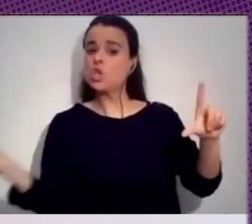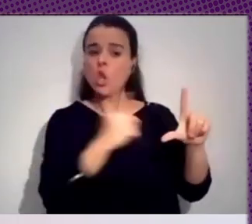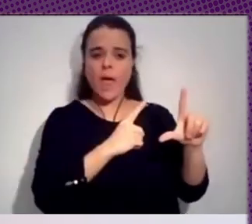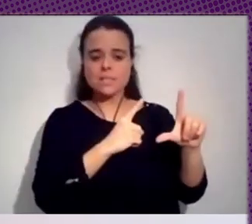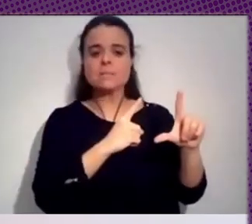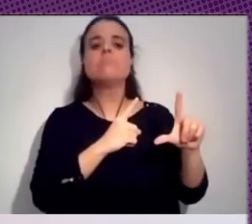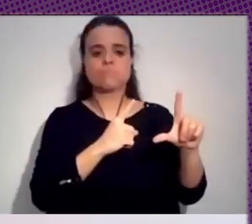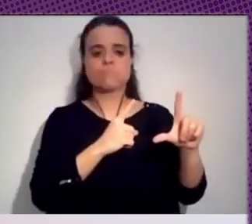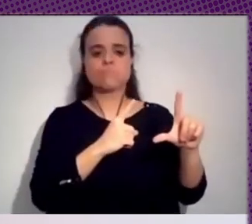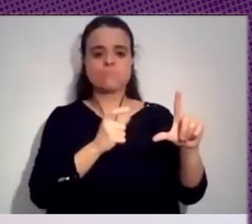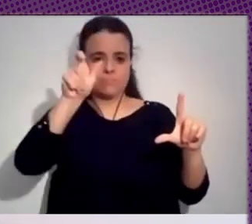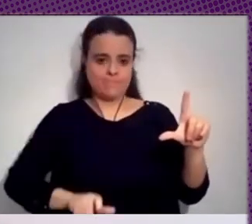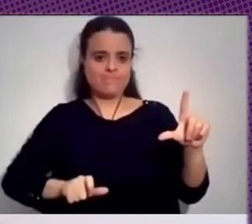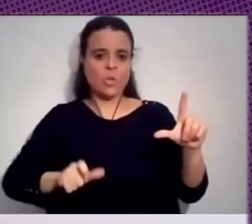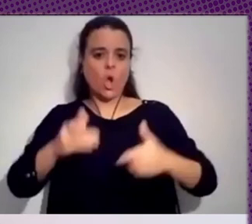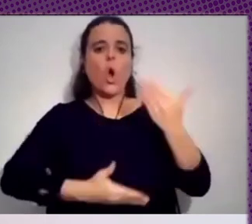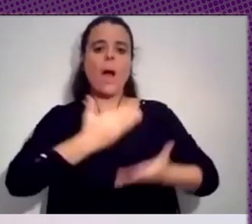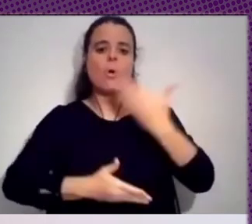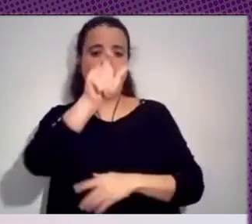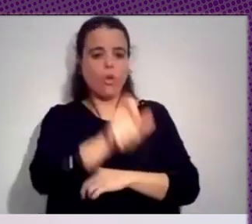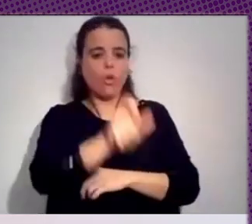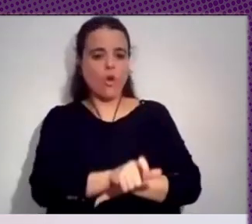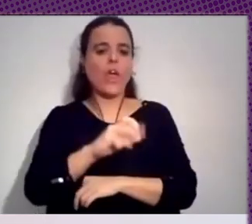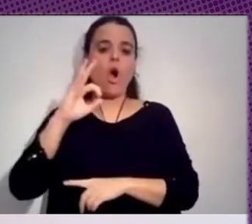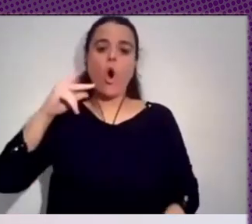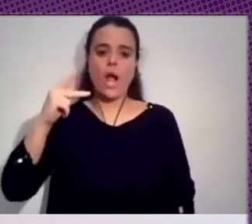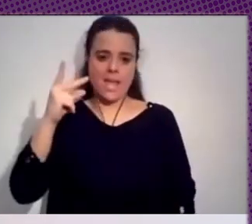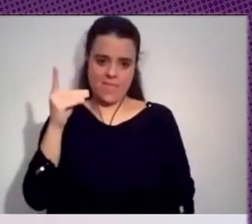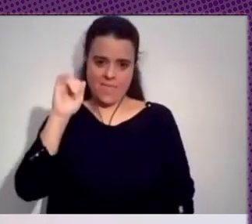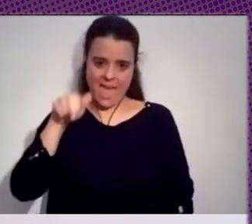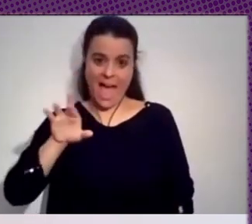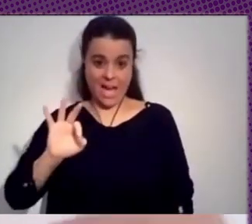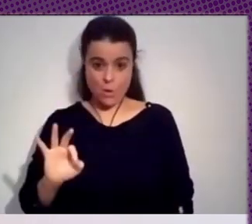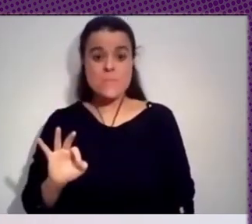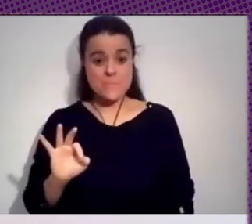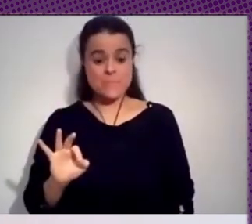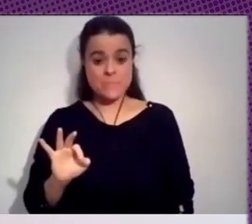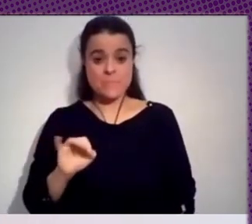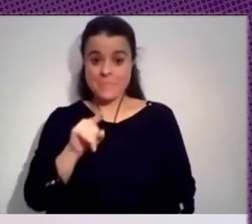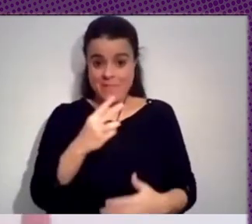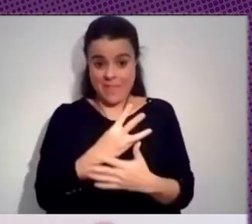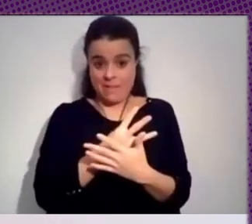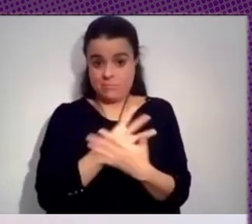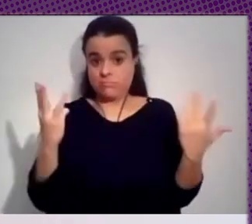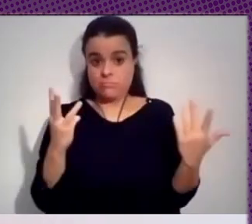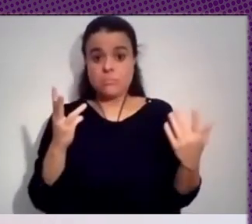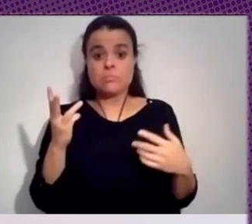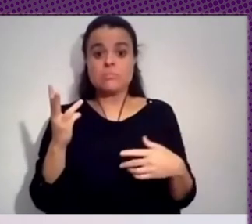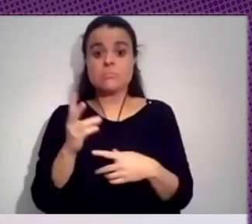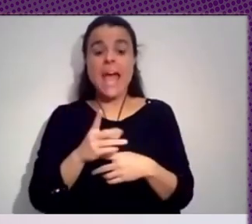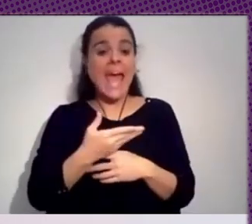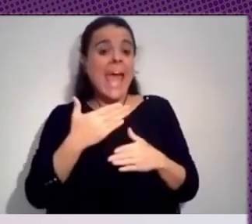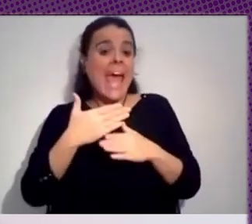respecto a esos 18 colaboradores de Ok Diario el medio de comunicación más cercano solo tiene dos o tres